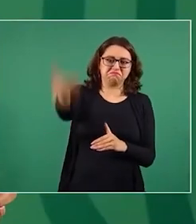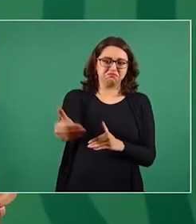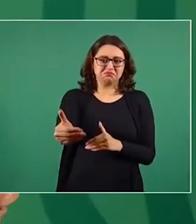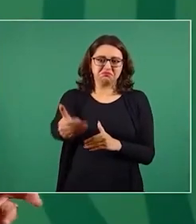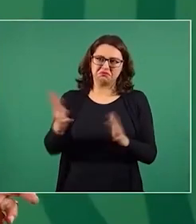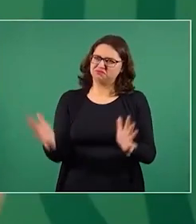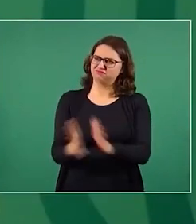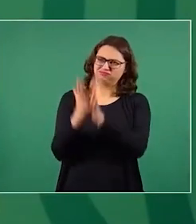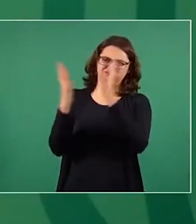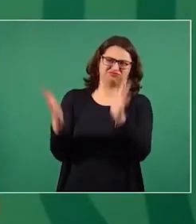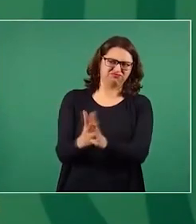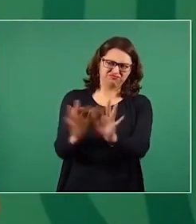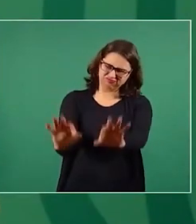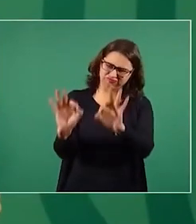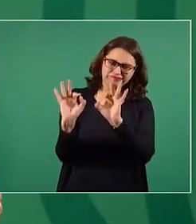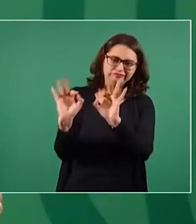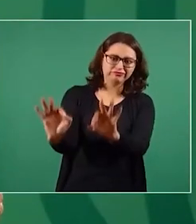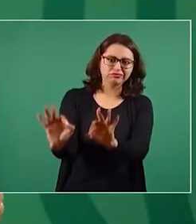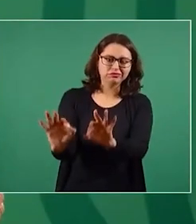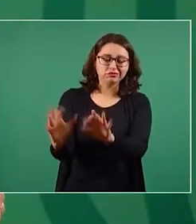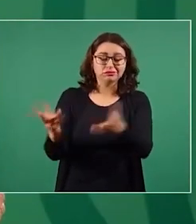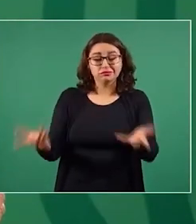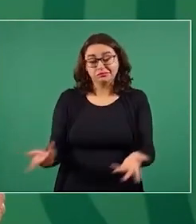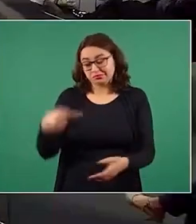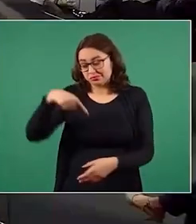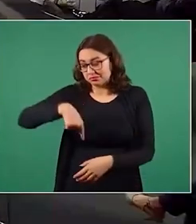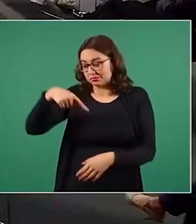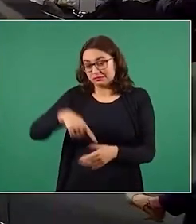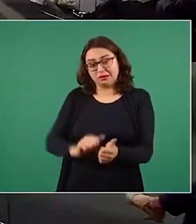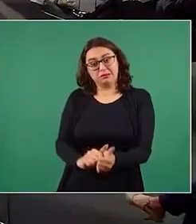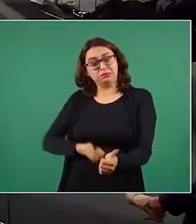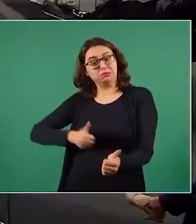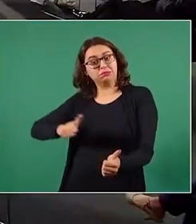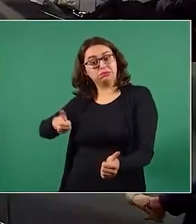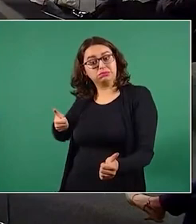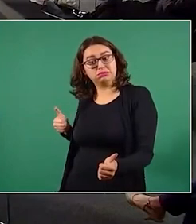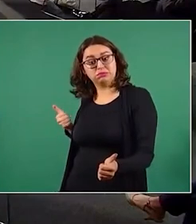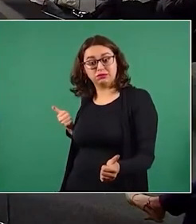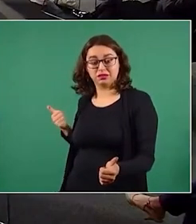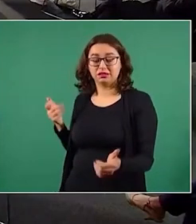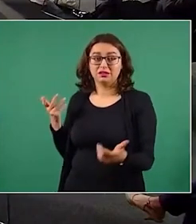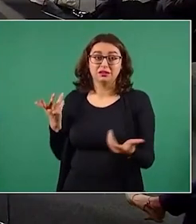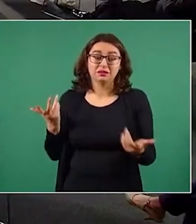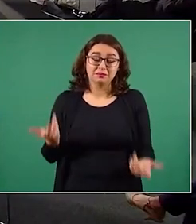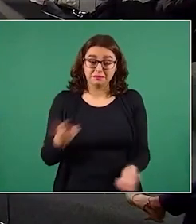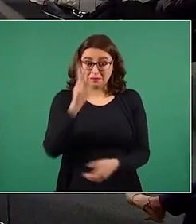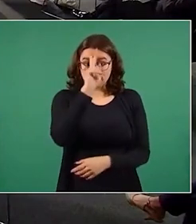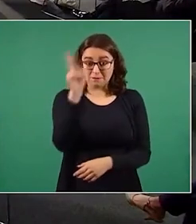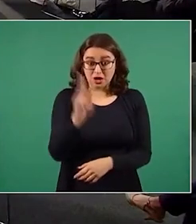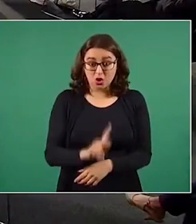eso sí, tenemos un aparato electoral que es el más costoso del mundo,